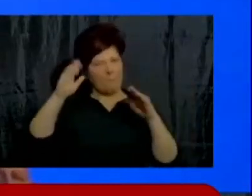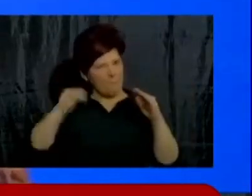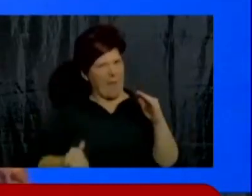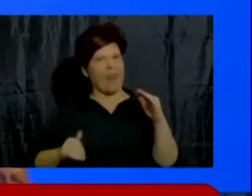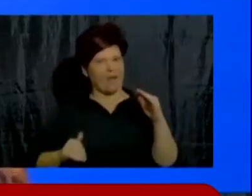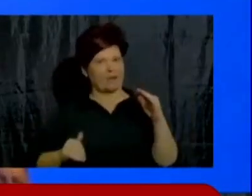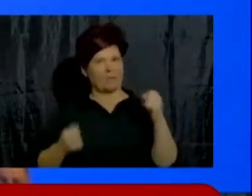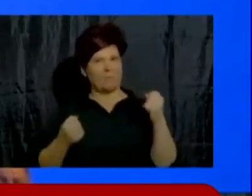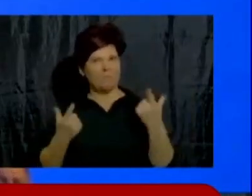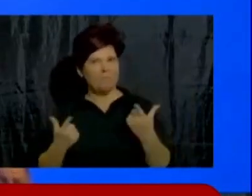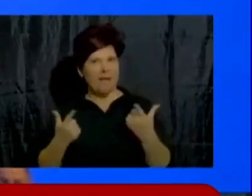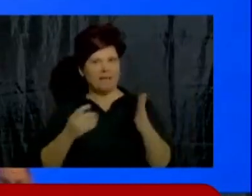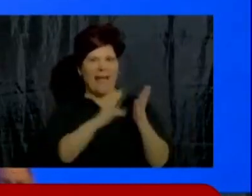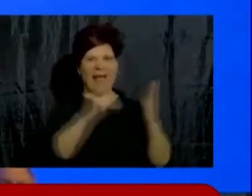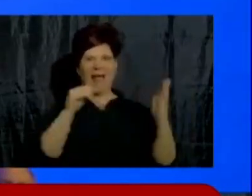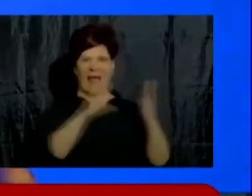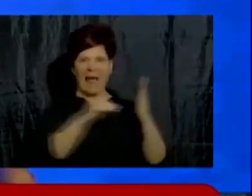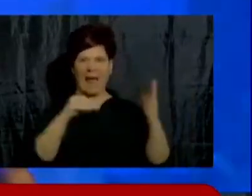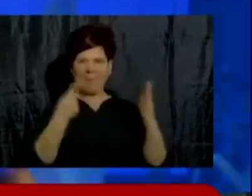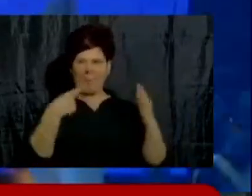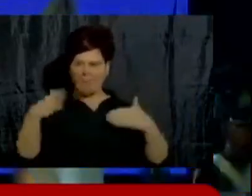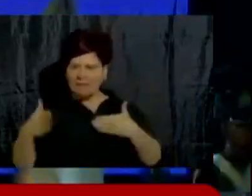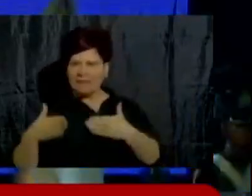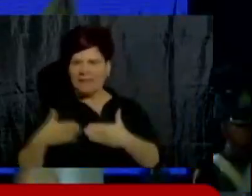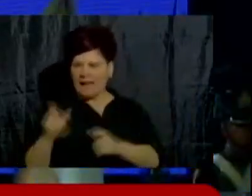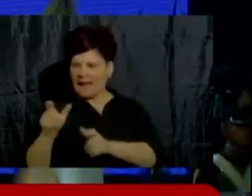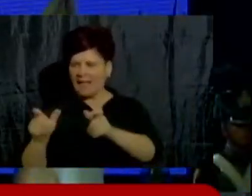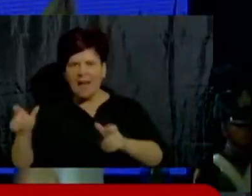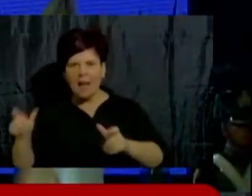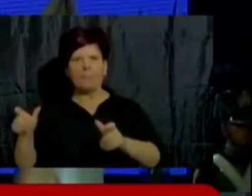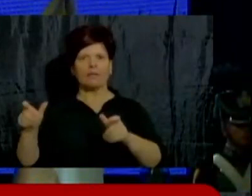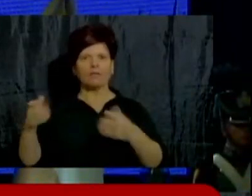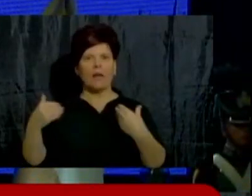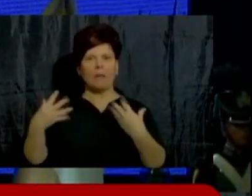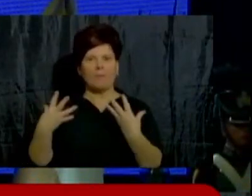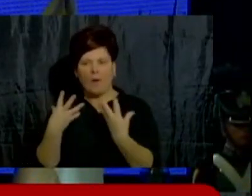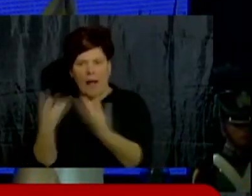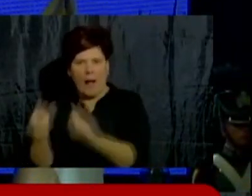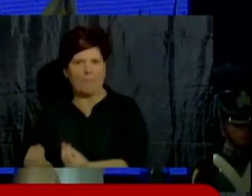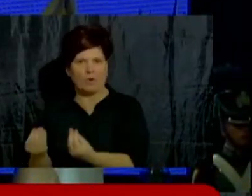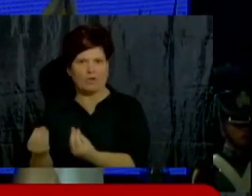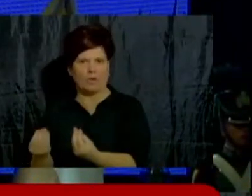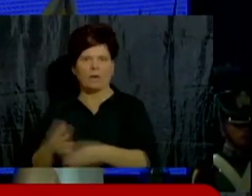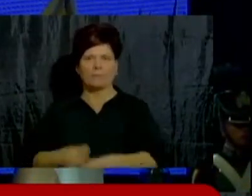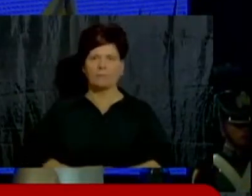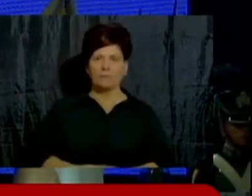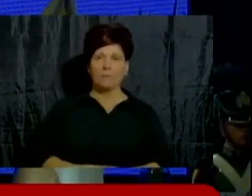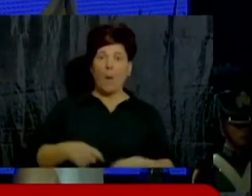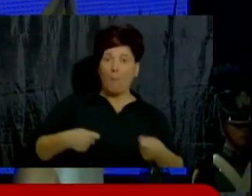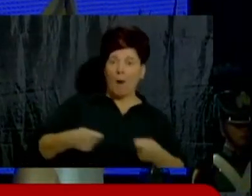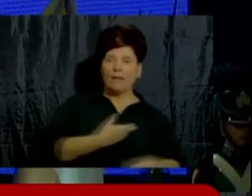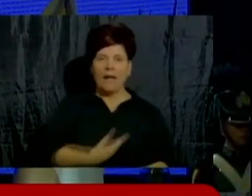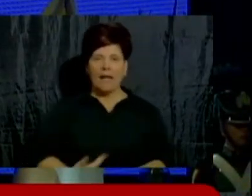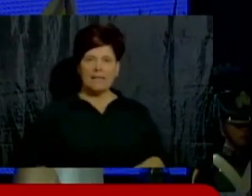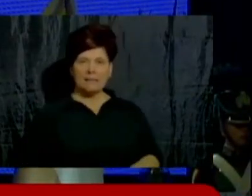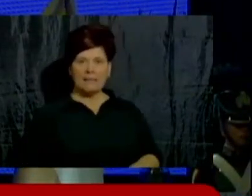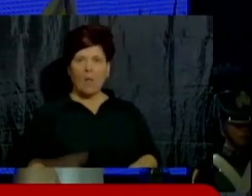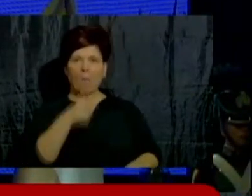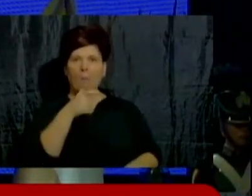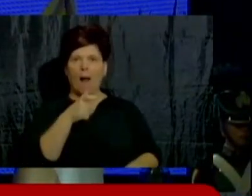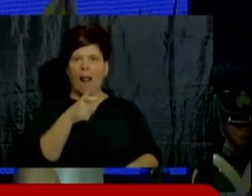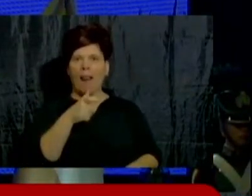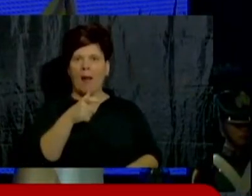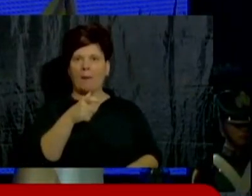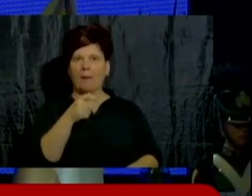ejemplos con más cercanía, contención y capacidad de resolución. Política y Estado no son malas palabras,